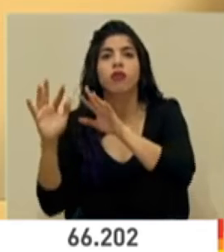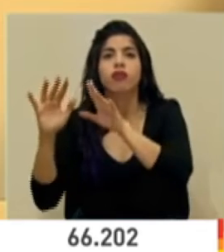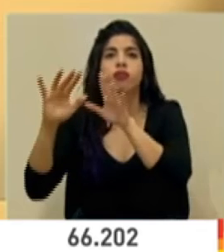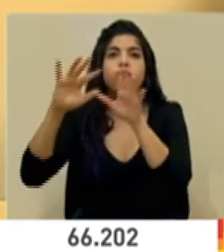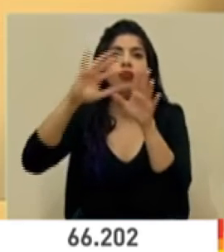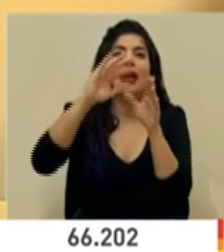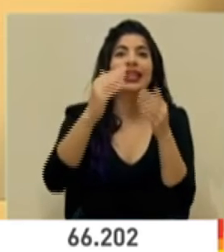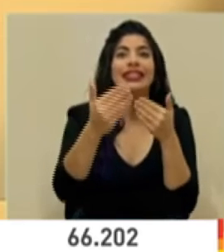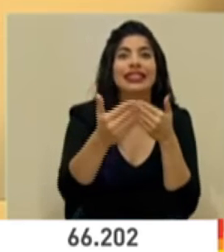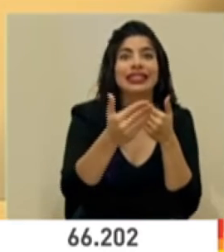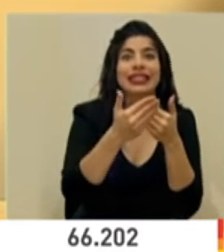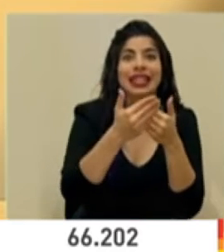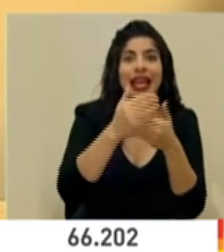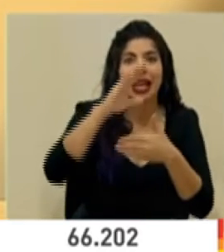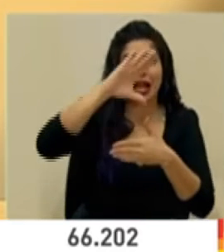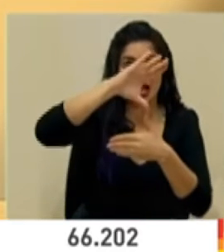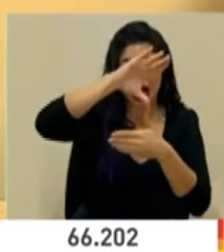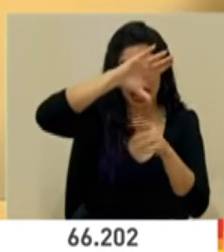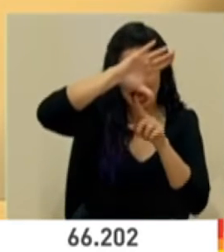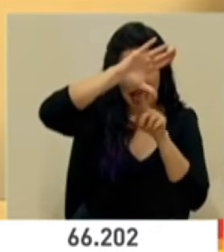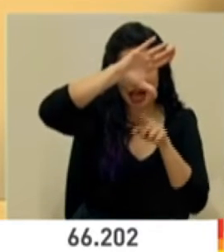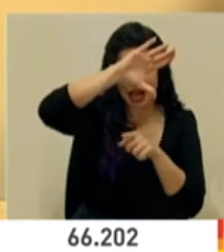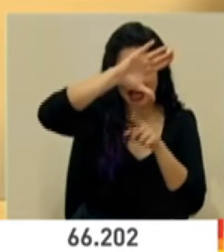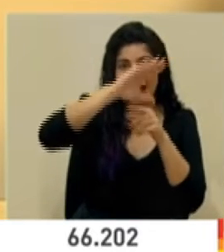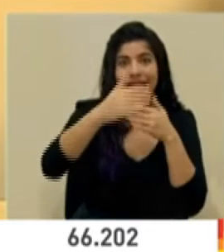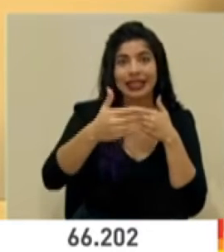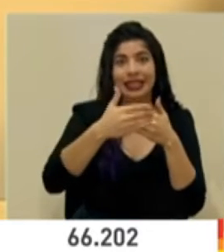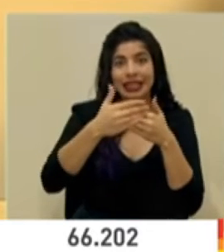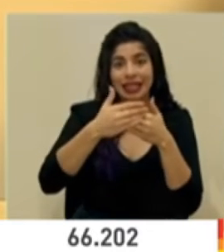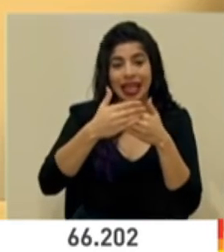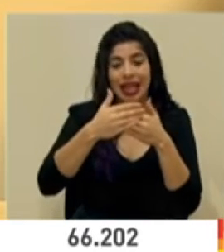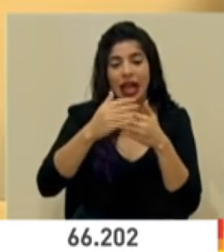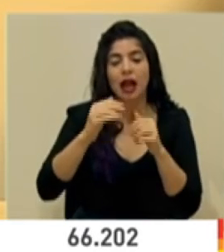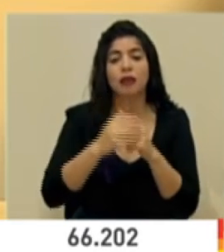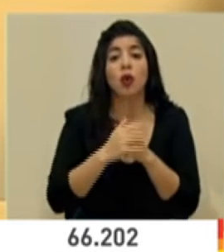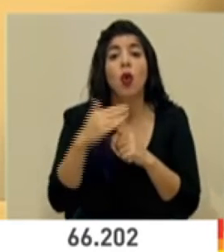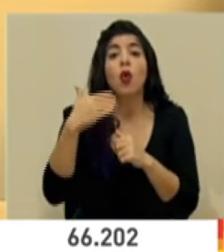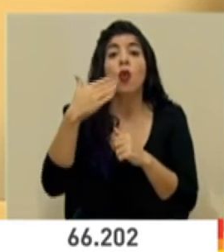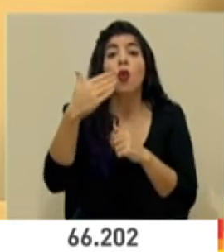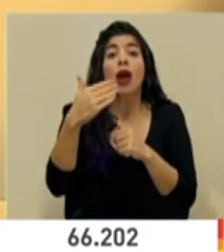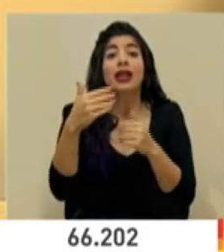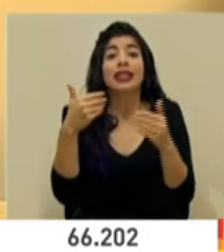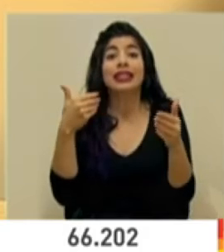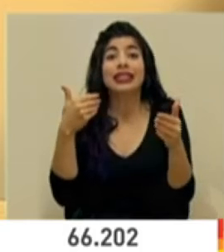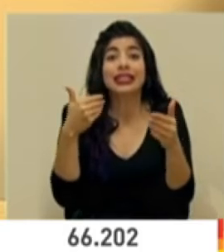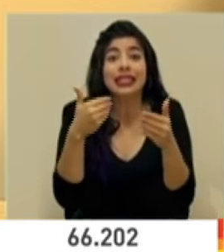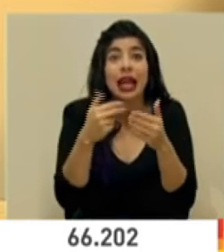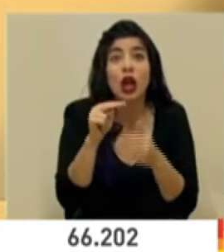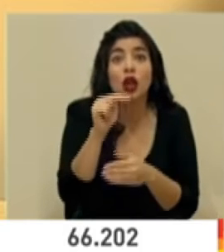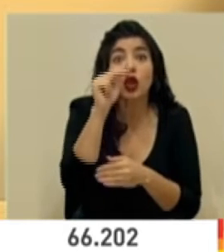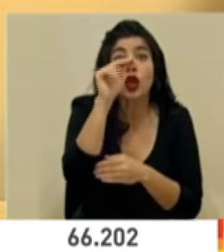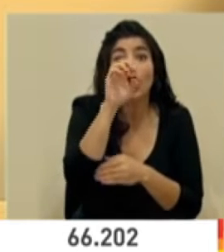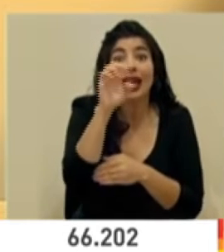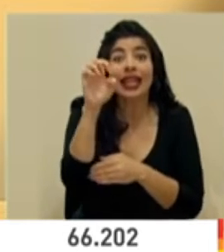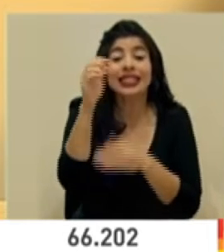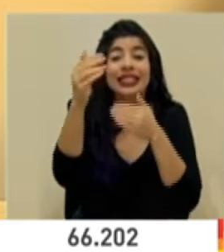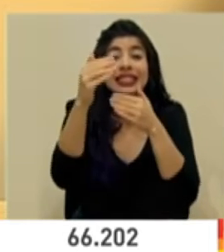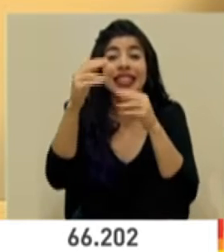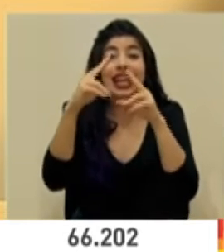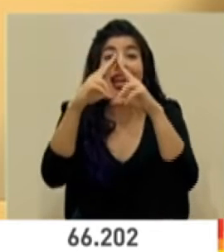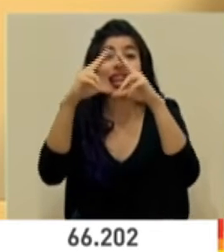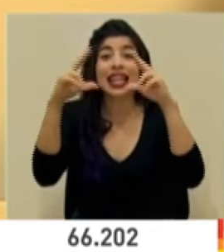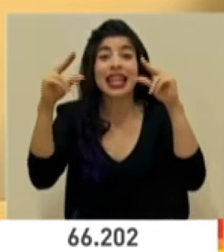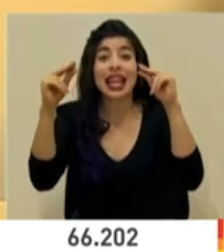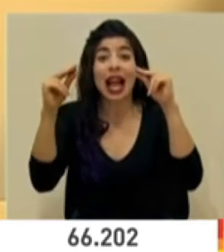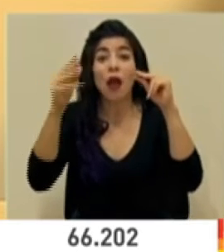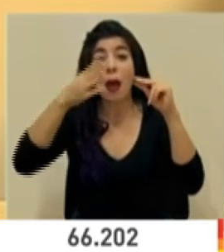país y prevemos que cuando ya esté frente a las costas norestes de Costa Rica colindando con Nicaragua, sobre